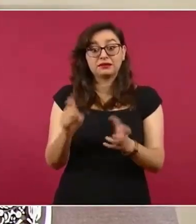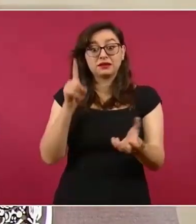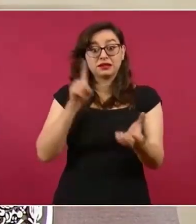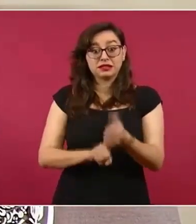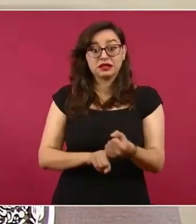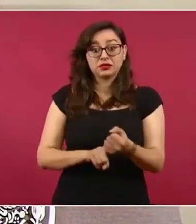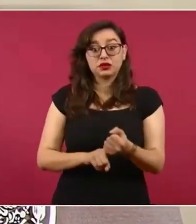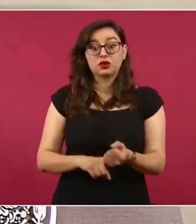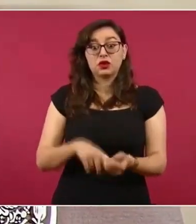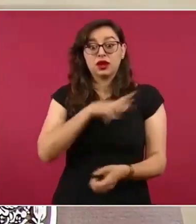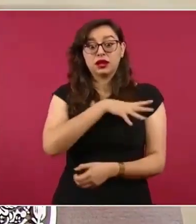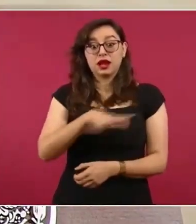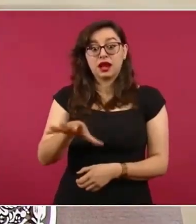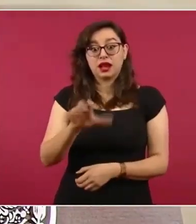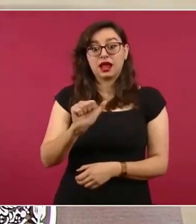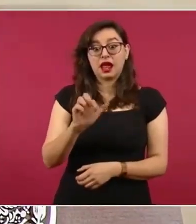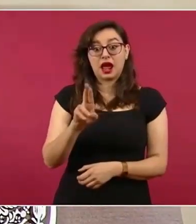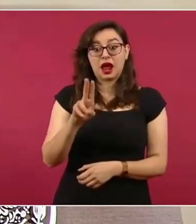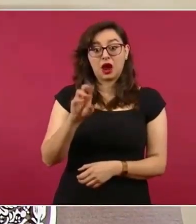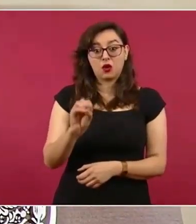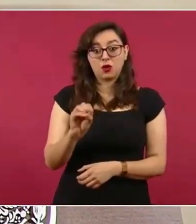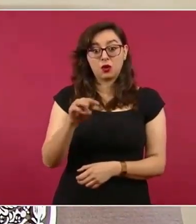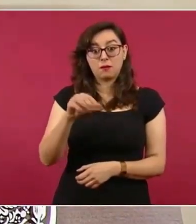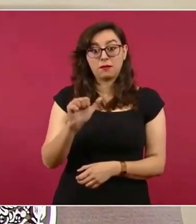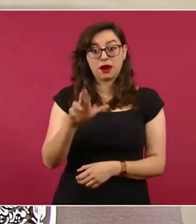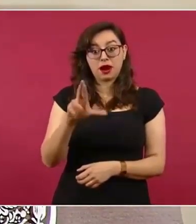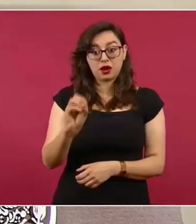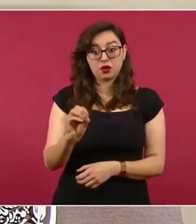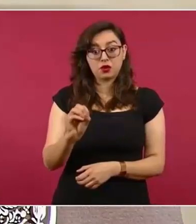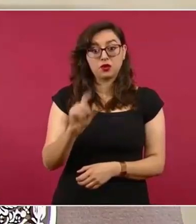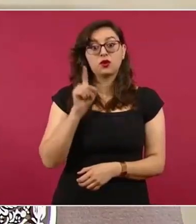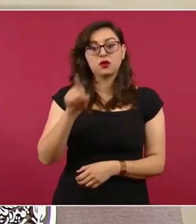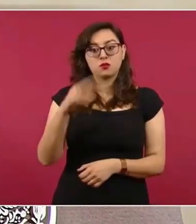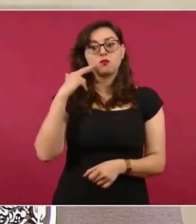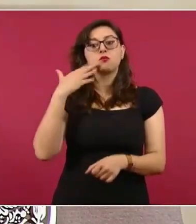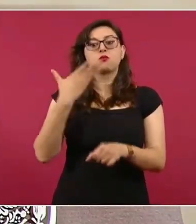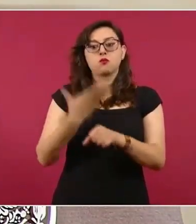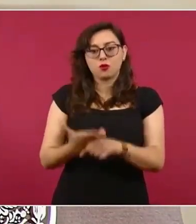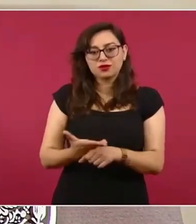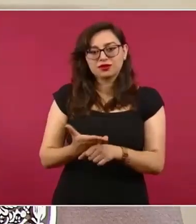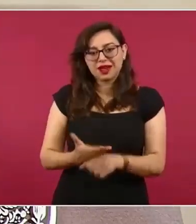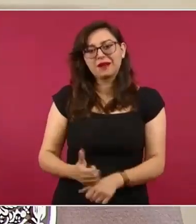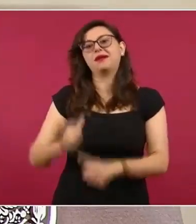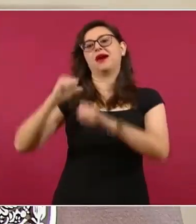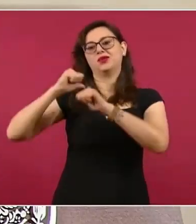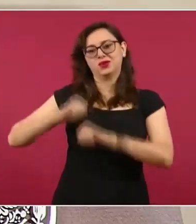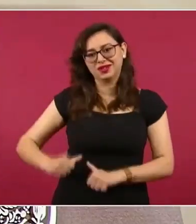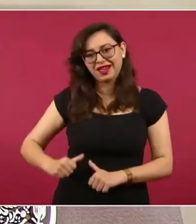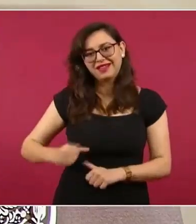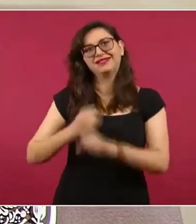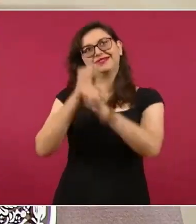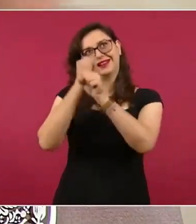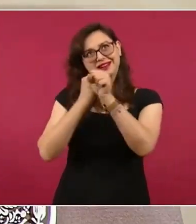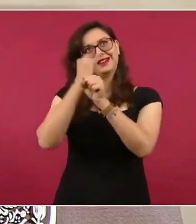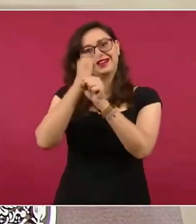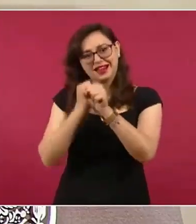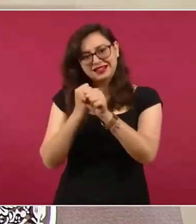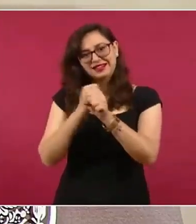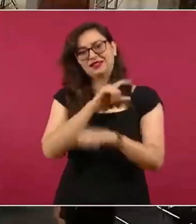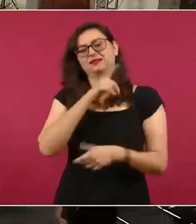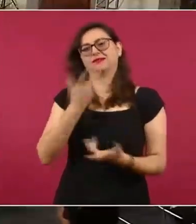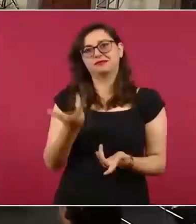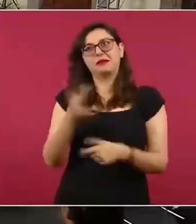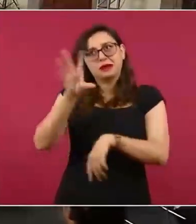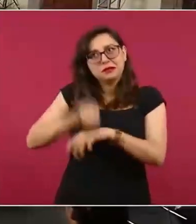Audomaro Martínez Zapata, que es el encargado del centro de inteligencia del Estado.